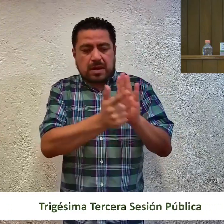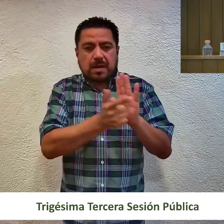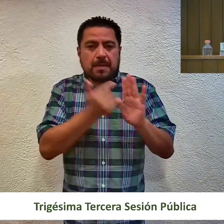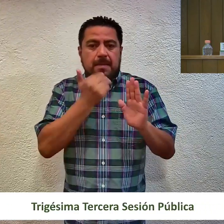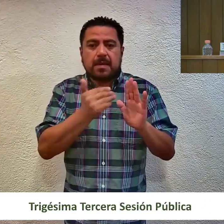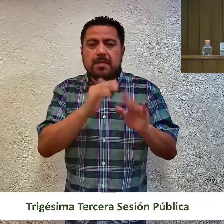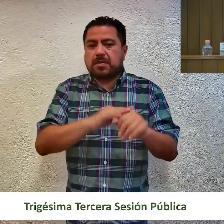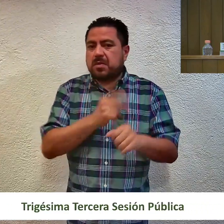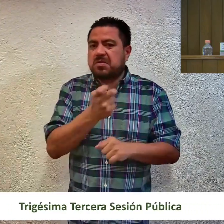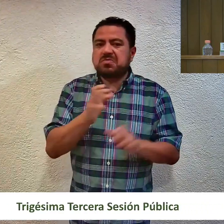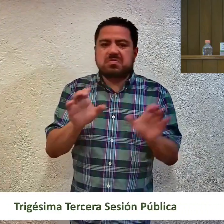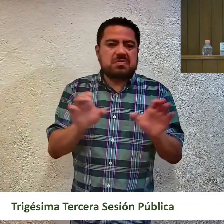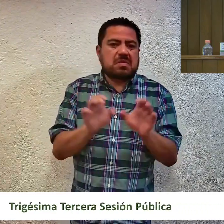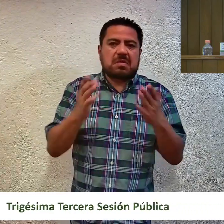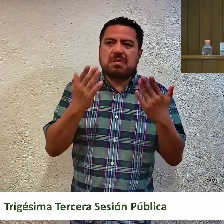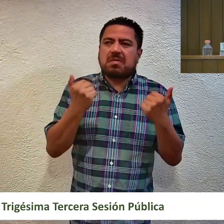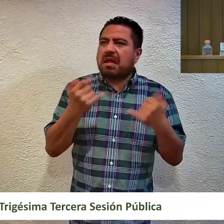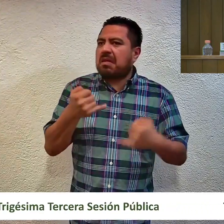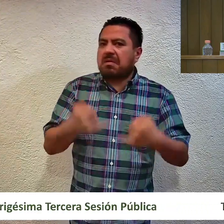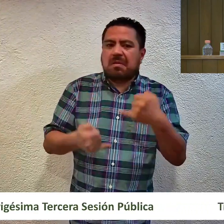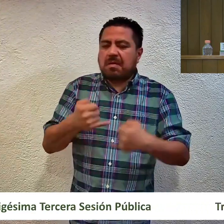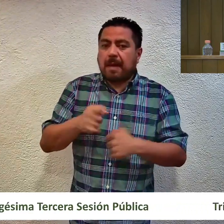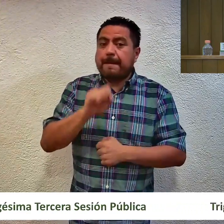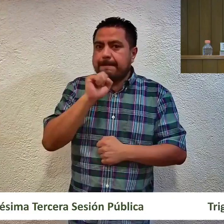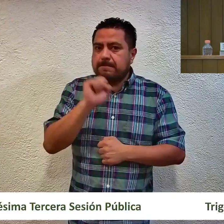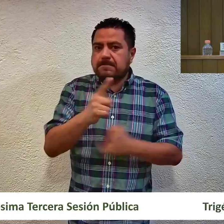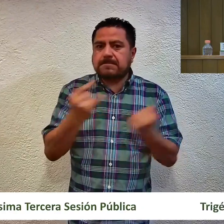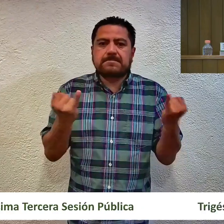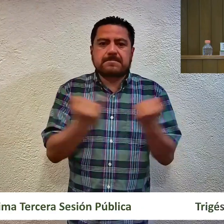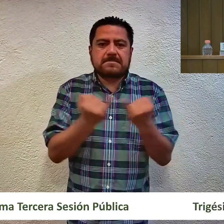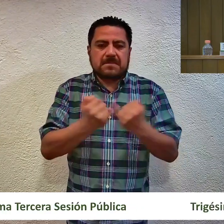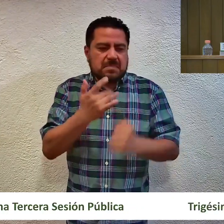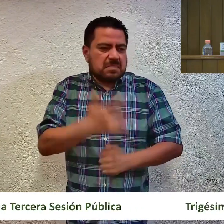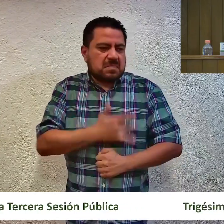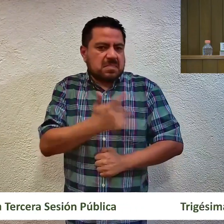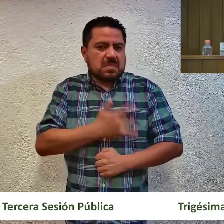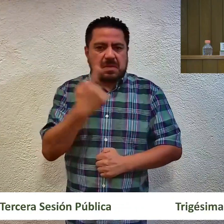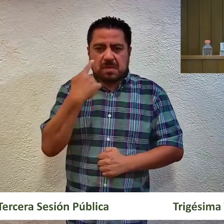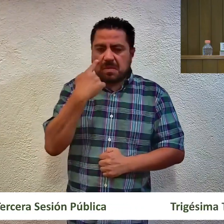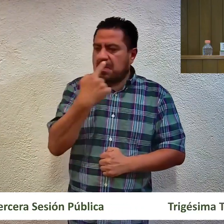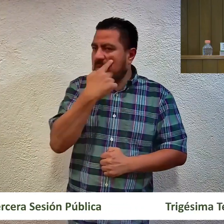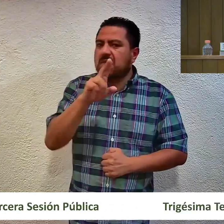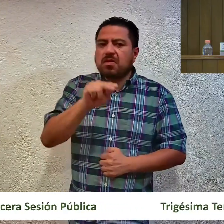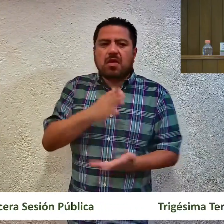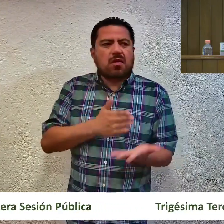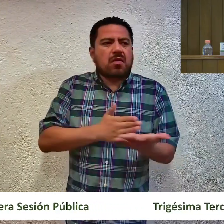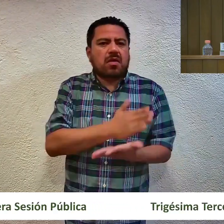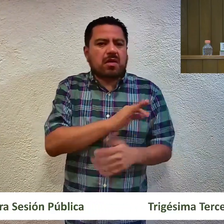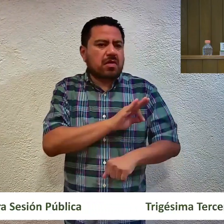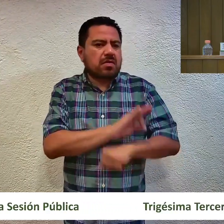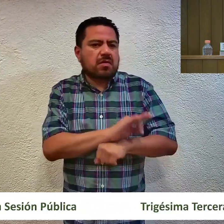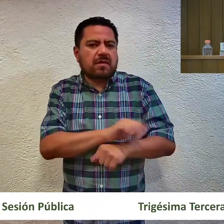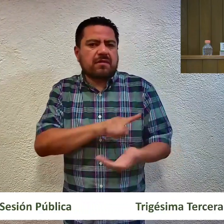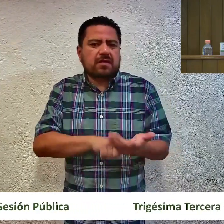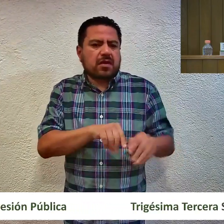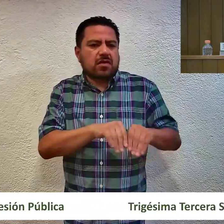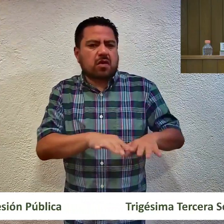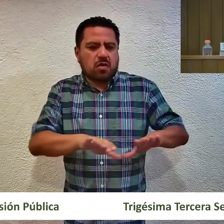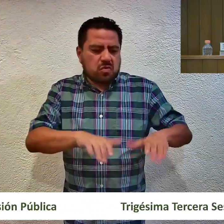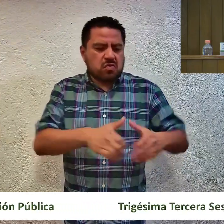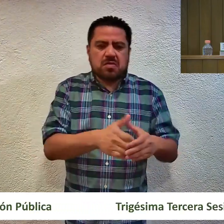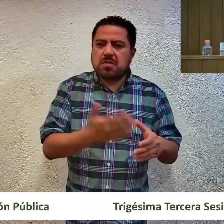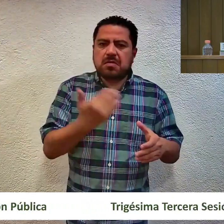lo cual no se acredita un interés jurídico. De igual forma, se estima que el apelante no acude en defensa de un interés difuso o colectivo,